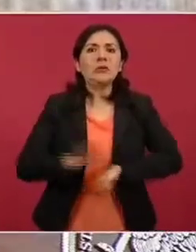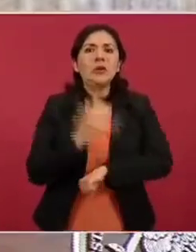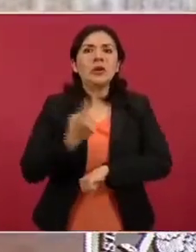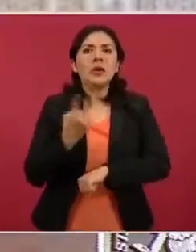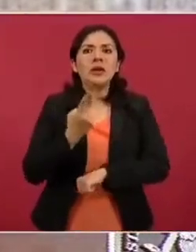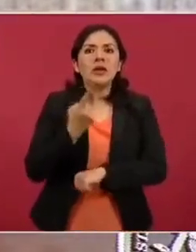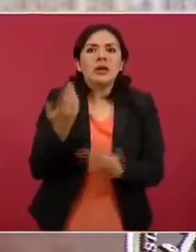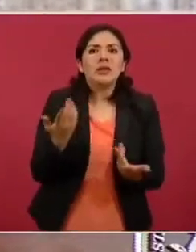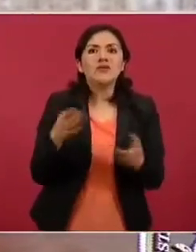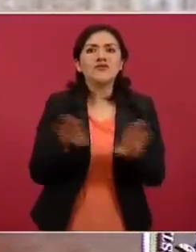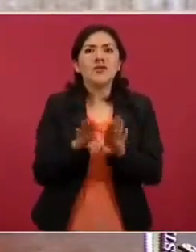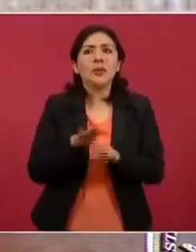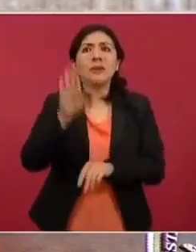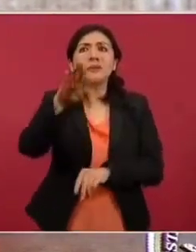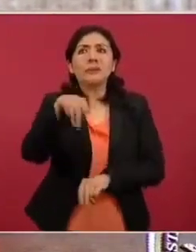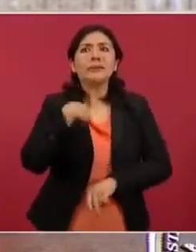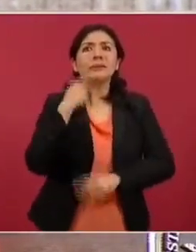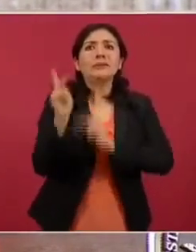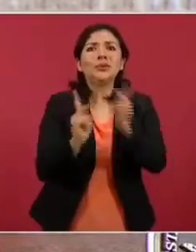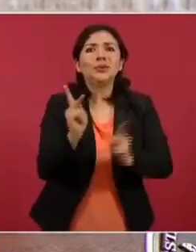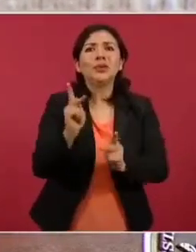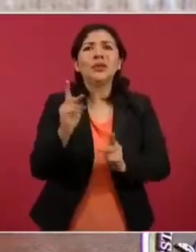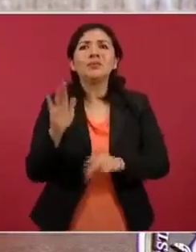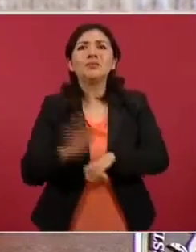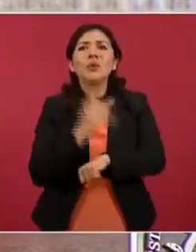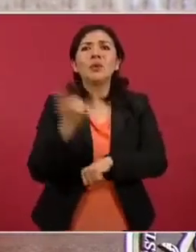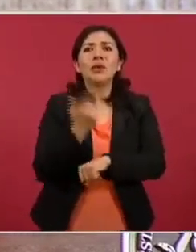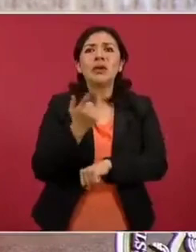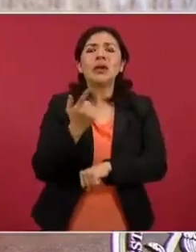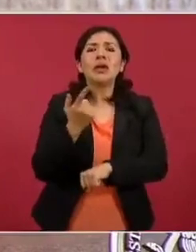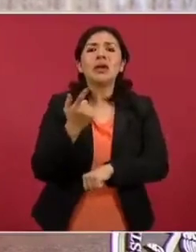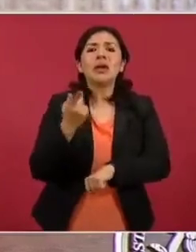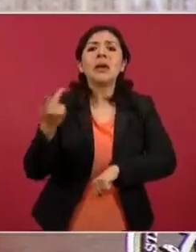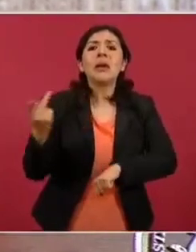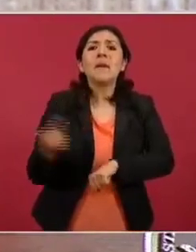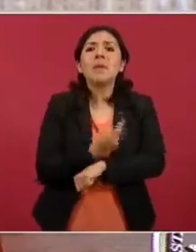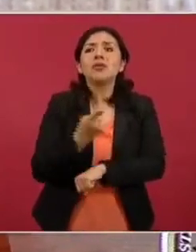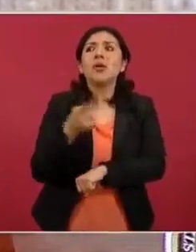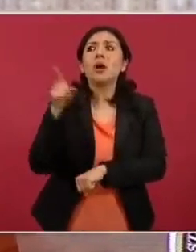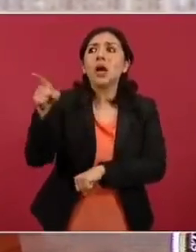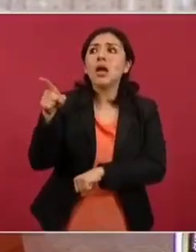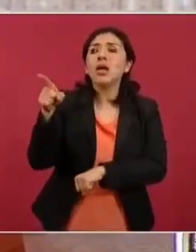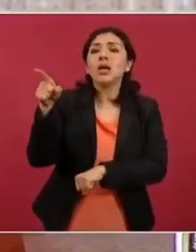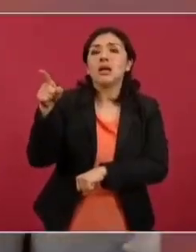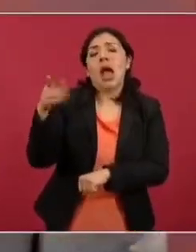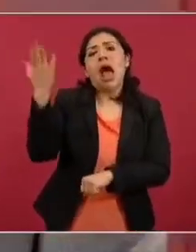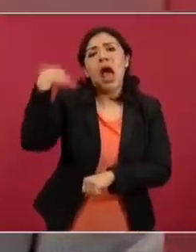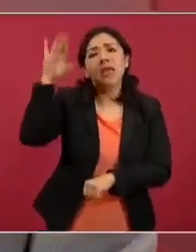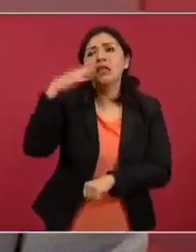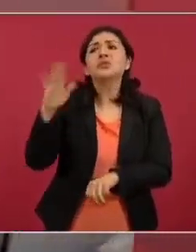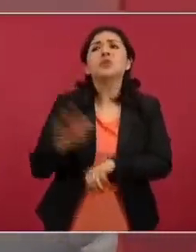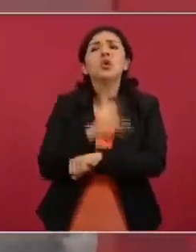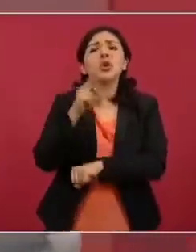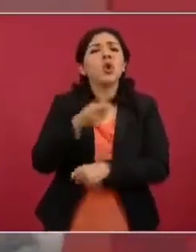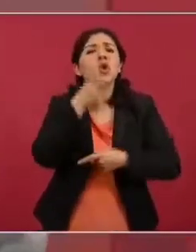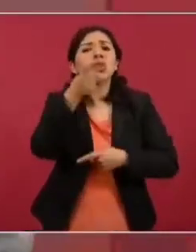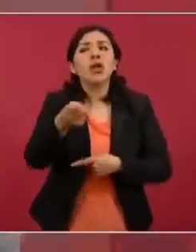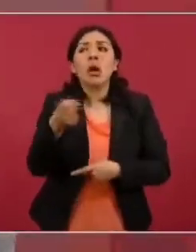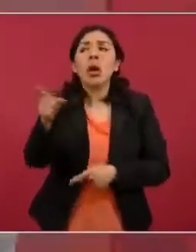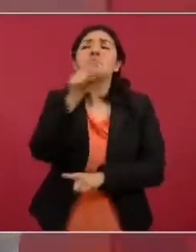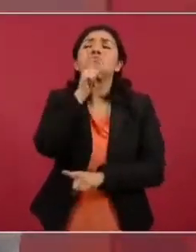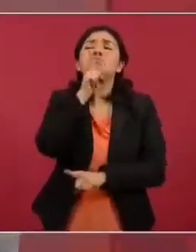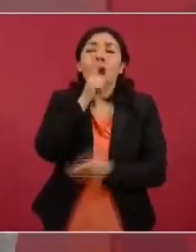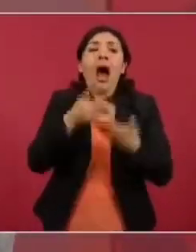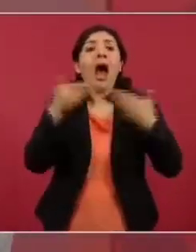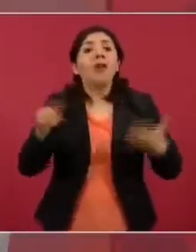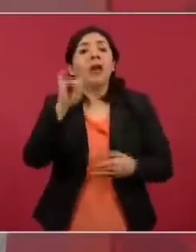por preguntar por qué se cayó durante tanto tiempo, porque ahora es